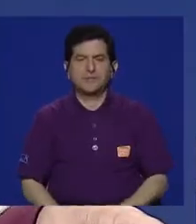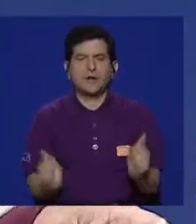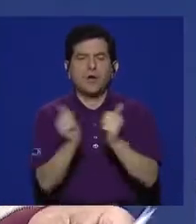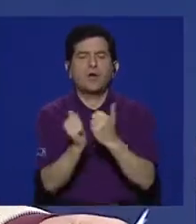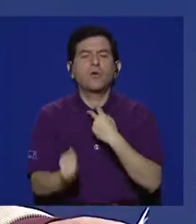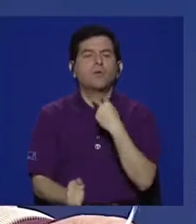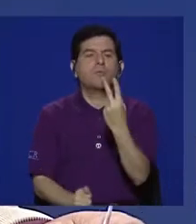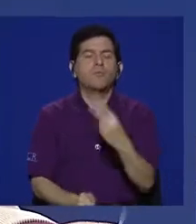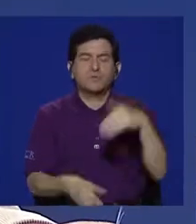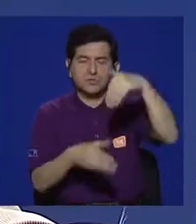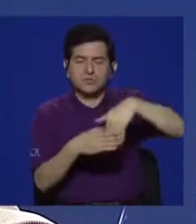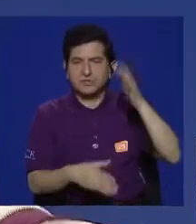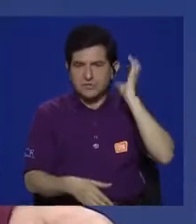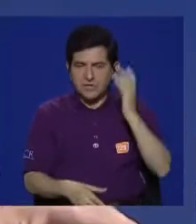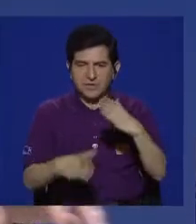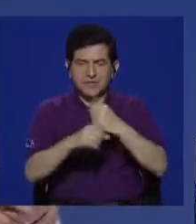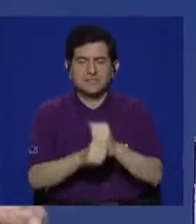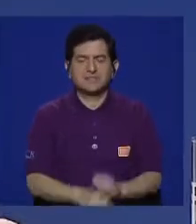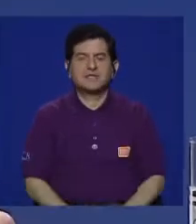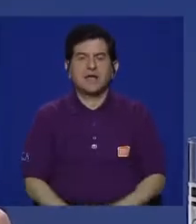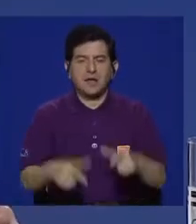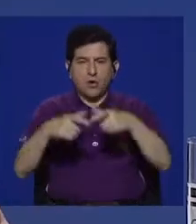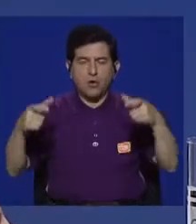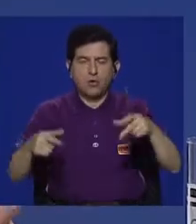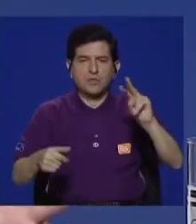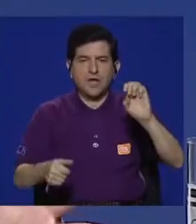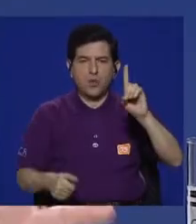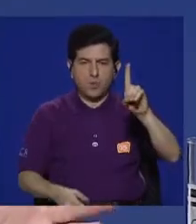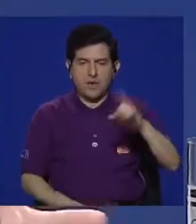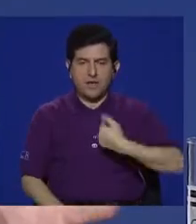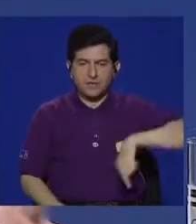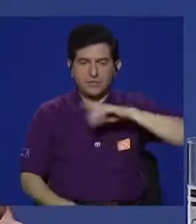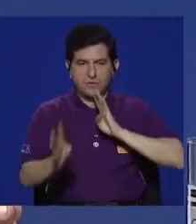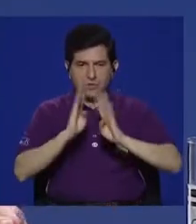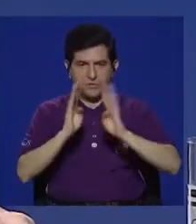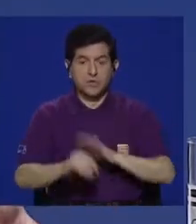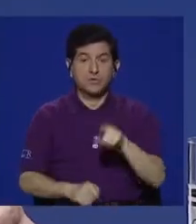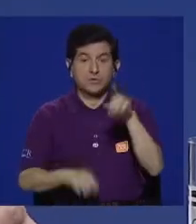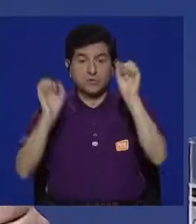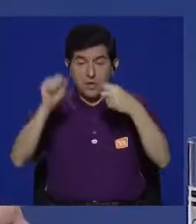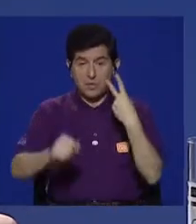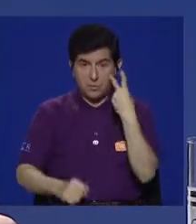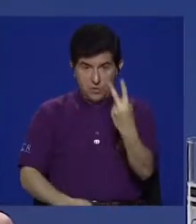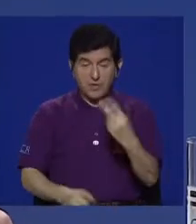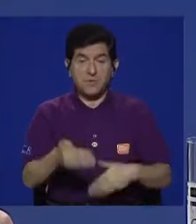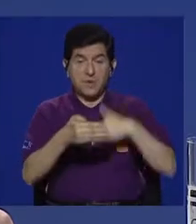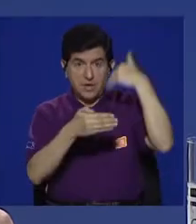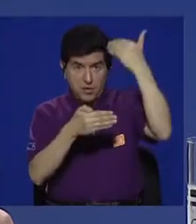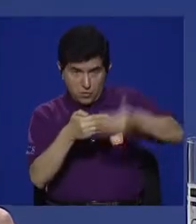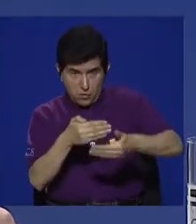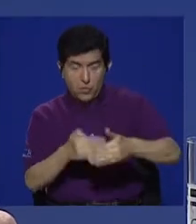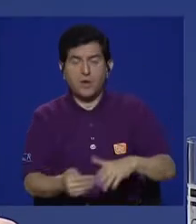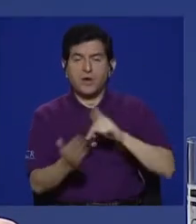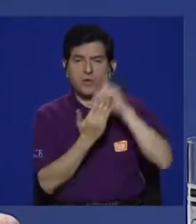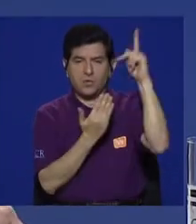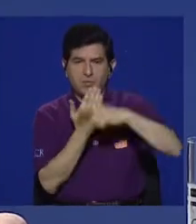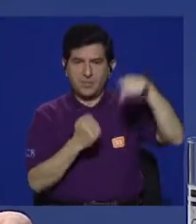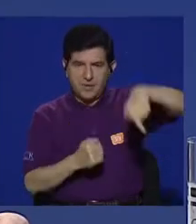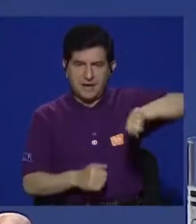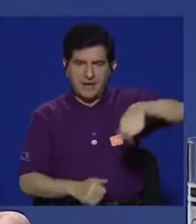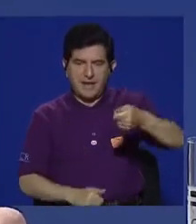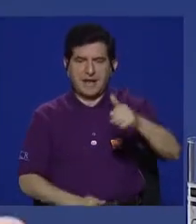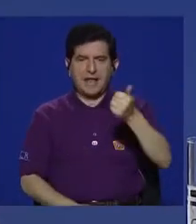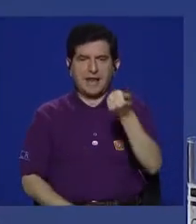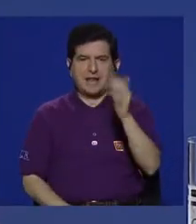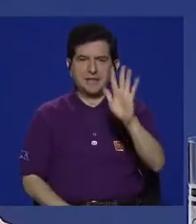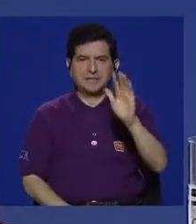con voz en la radio, producido por Onda Uned, y de lo cual estamos conversando. Usted lo va a poder ver al terminar este programa